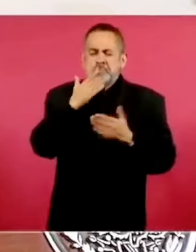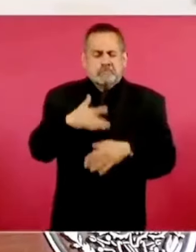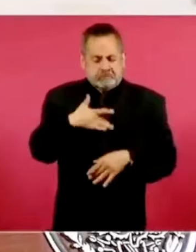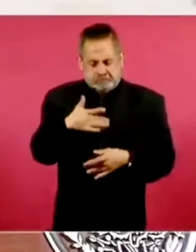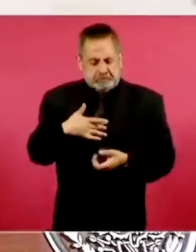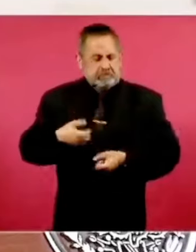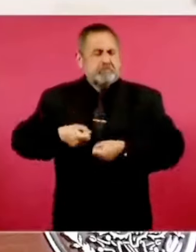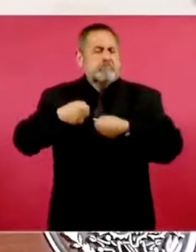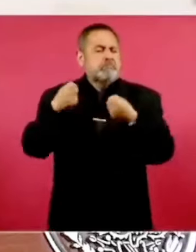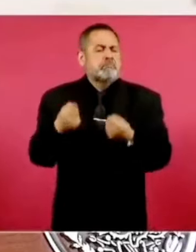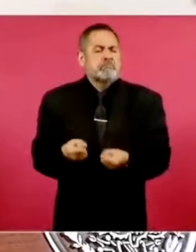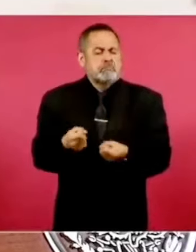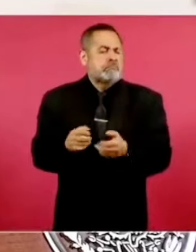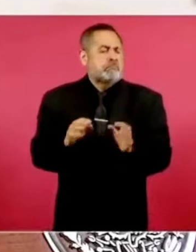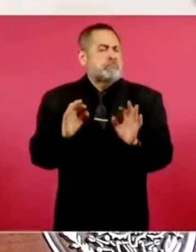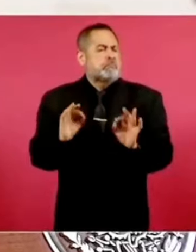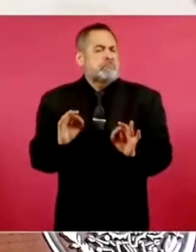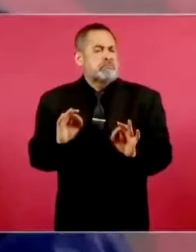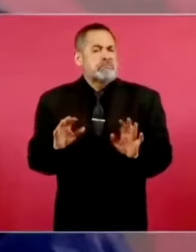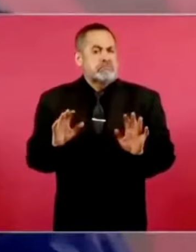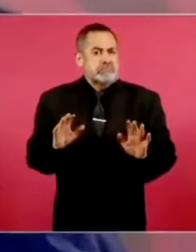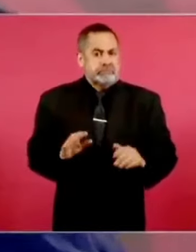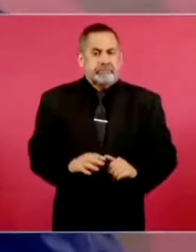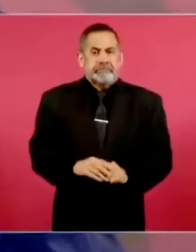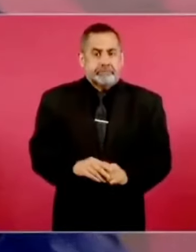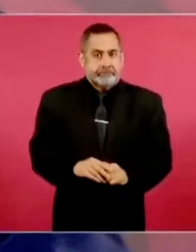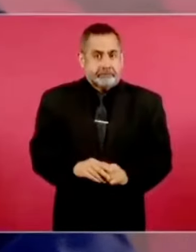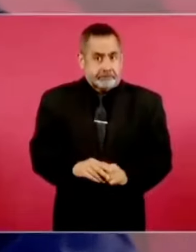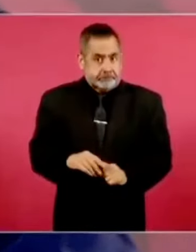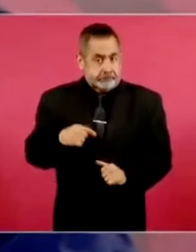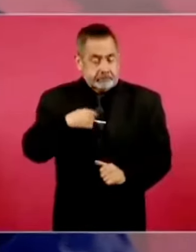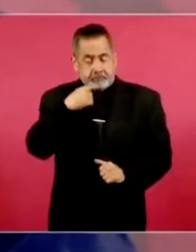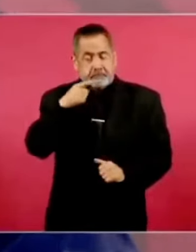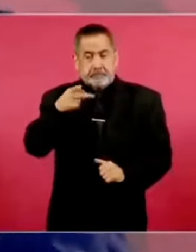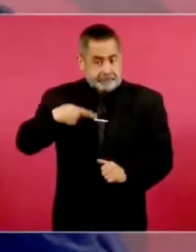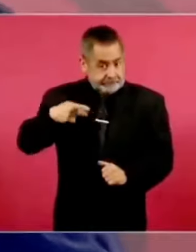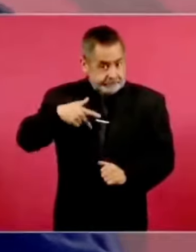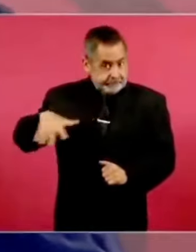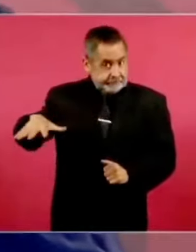segura y diría feliz.